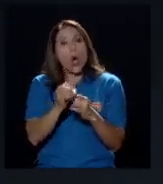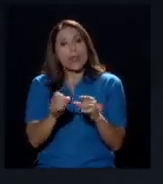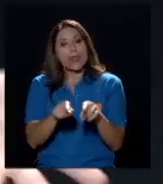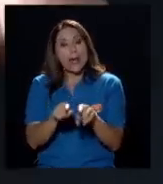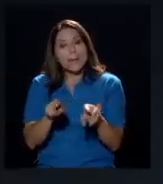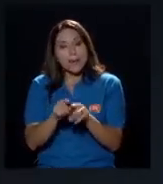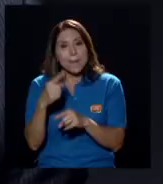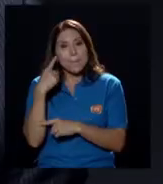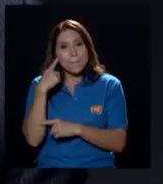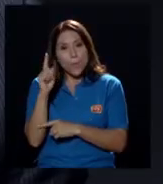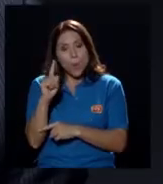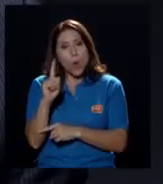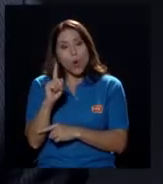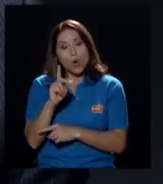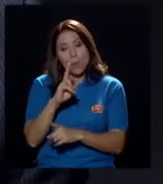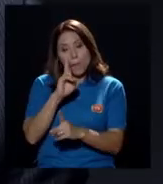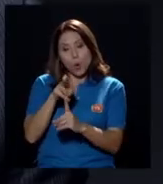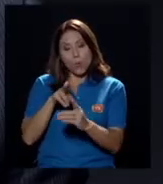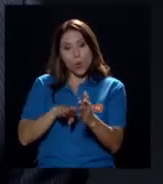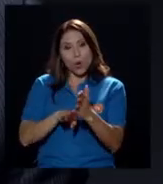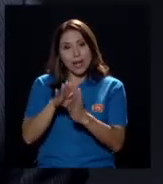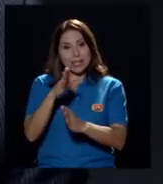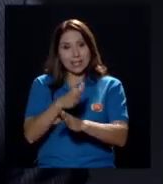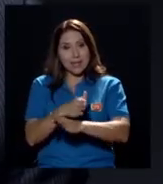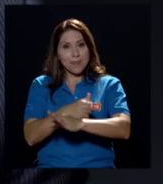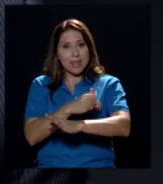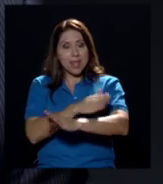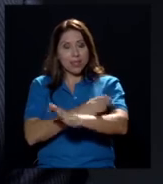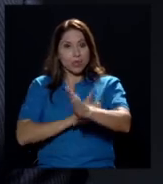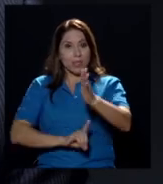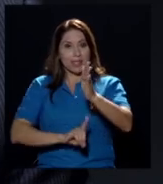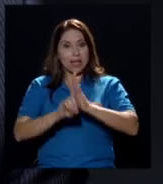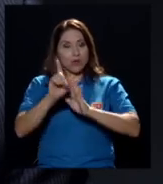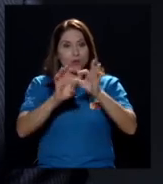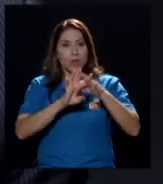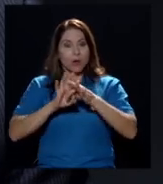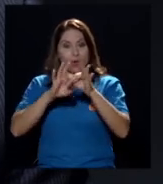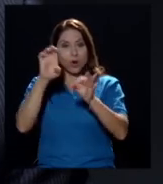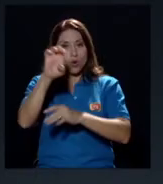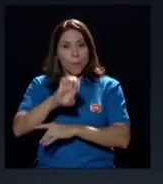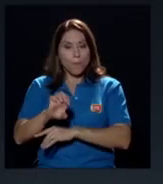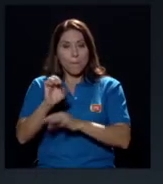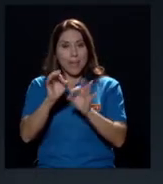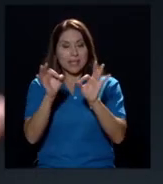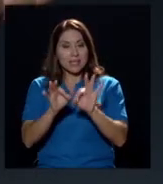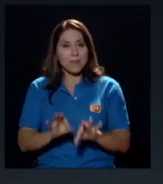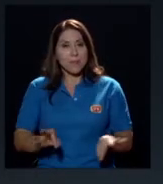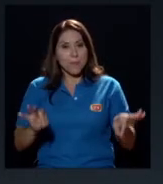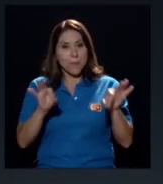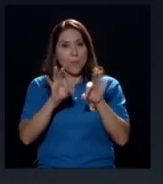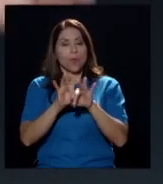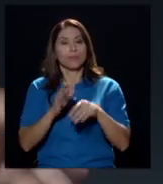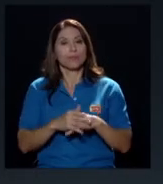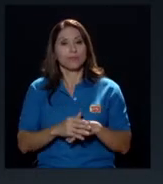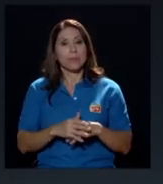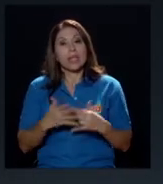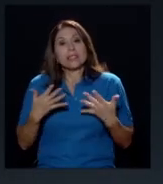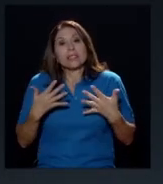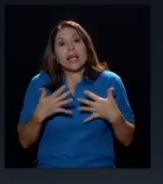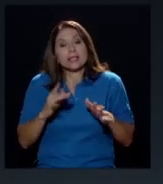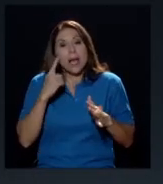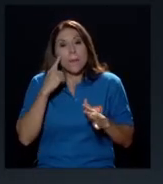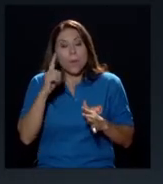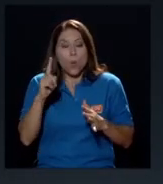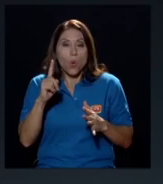crecimiento y el propio desarrollo de la Unión Europea es importantísimo ya sea por el